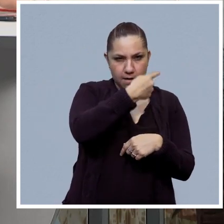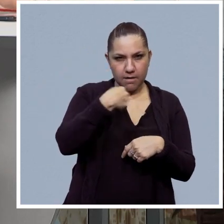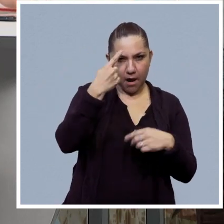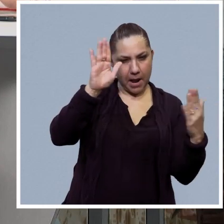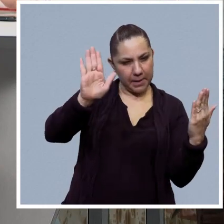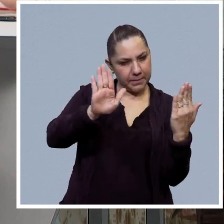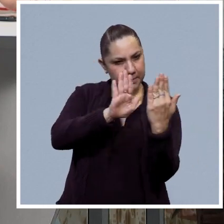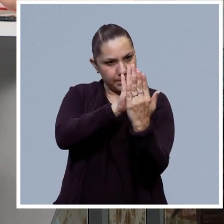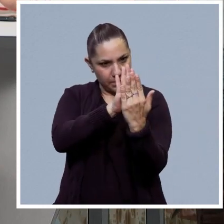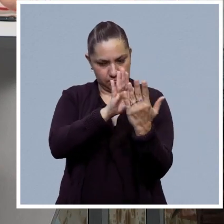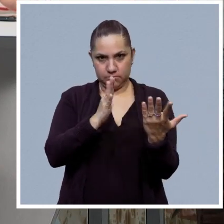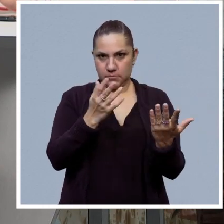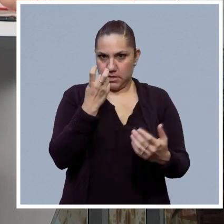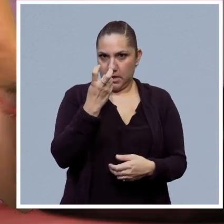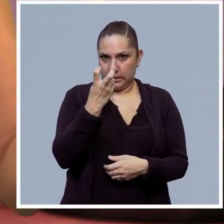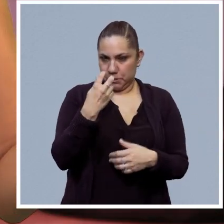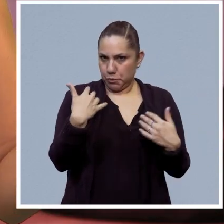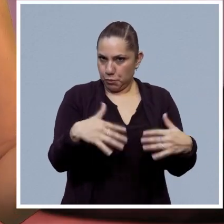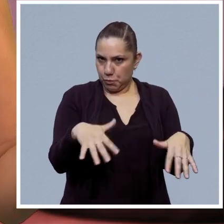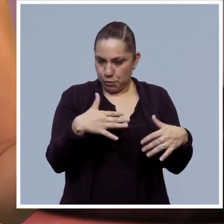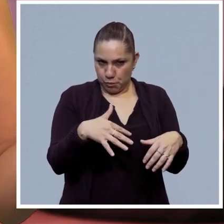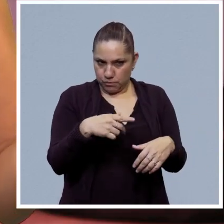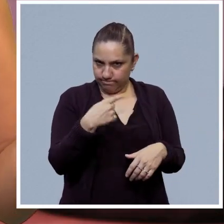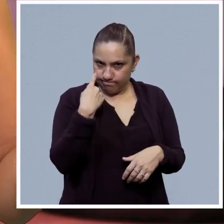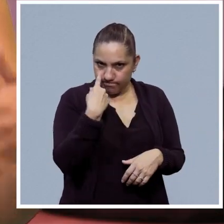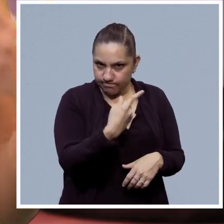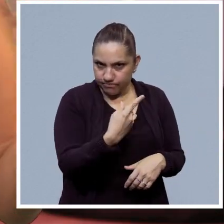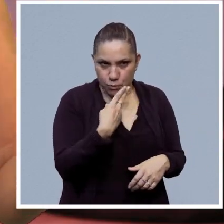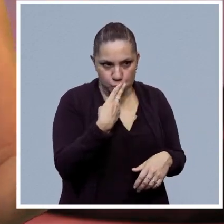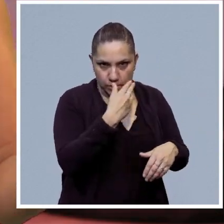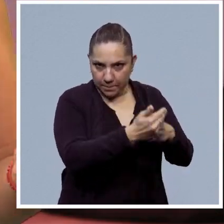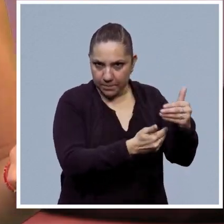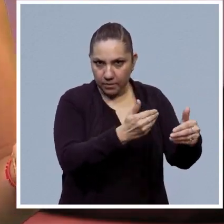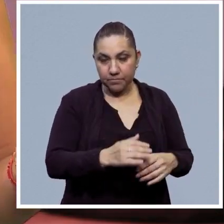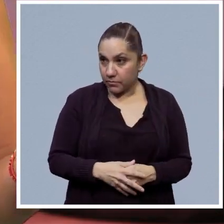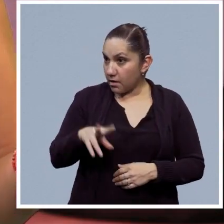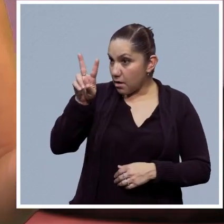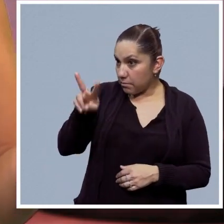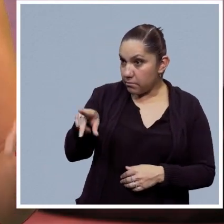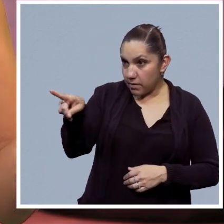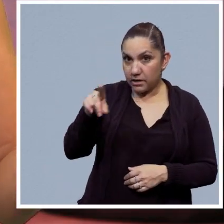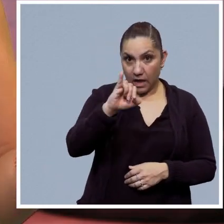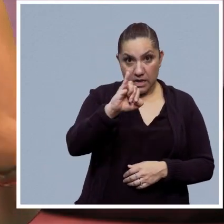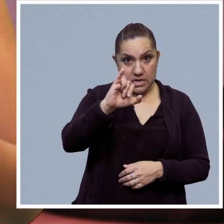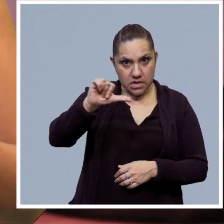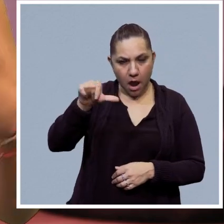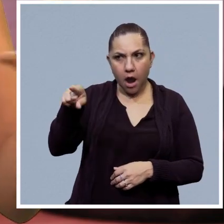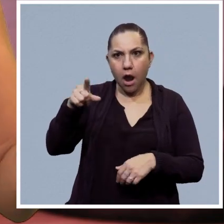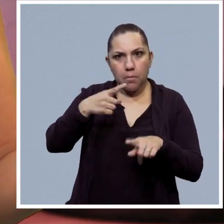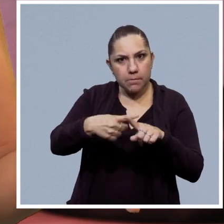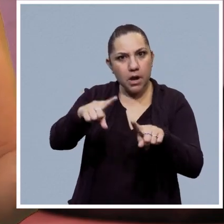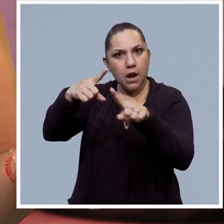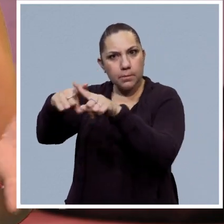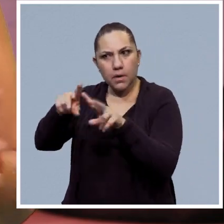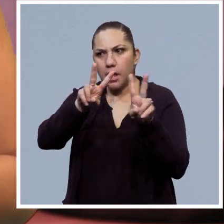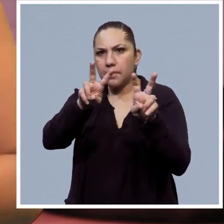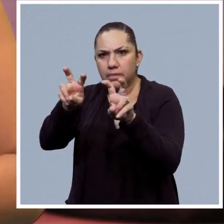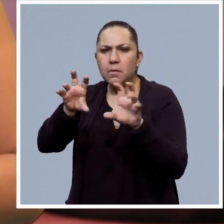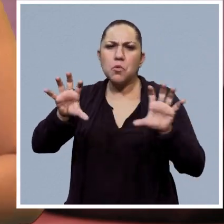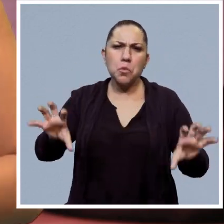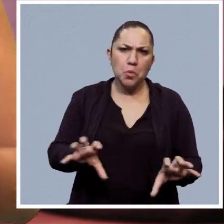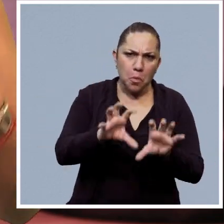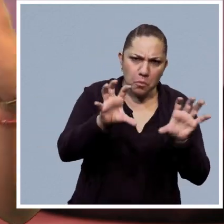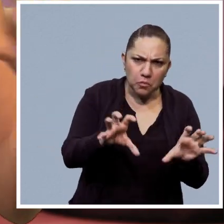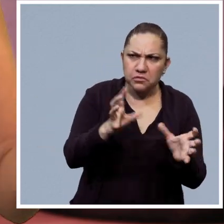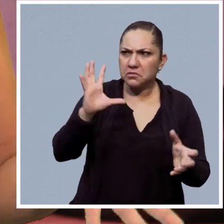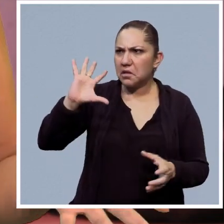inteligencia artificial. Así es Frida, es sorprendente todo lo que se puede llegar a desarrollar con la inteligencia artificial en los diferentes campos como ya nos